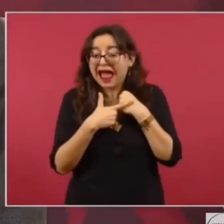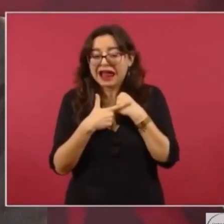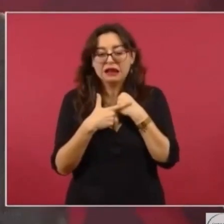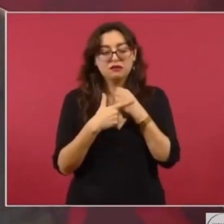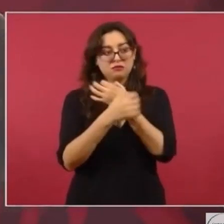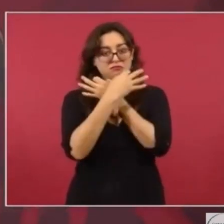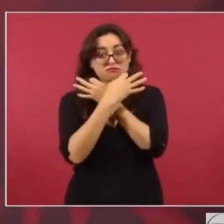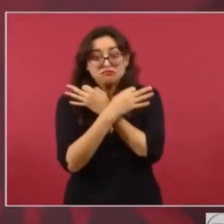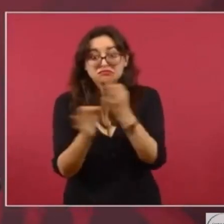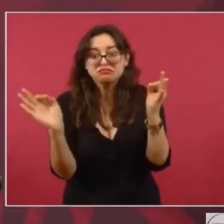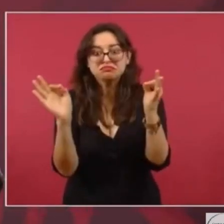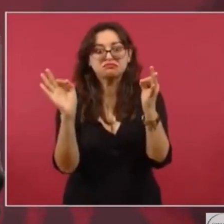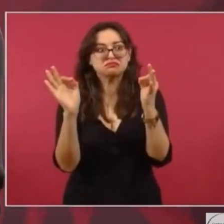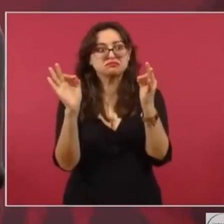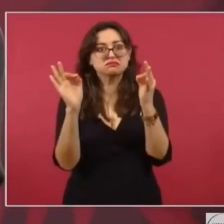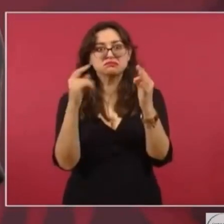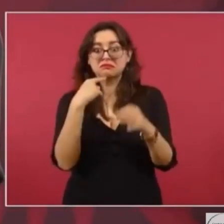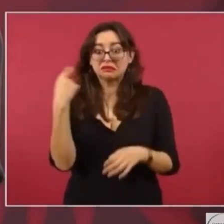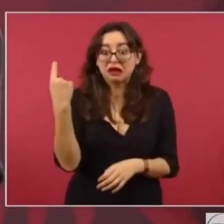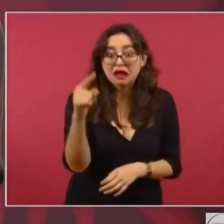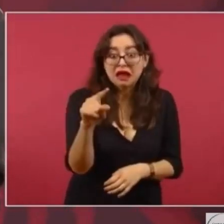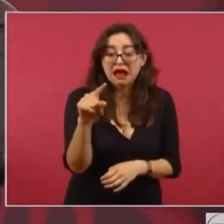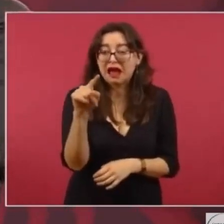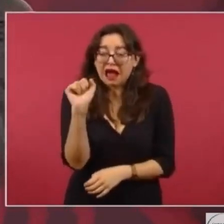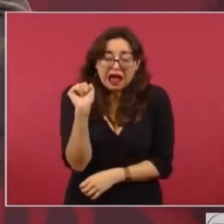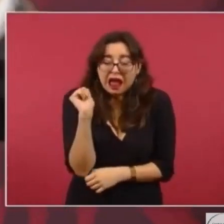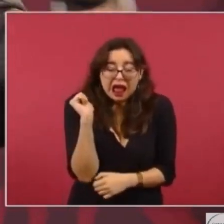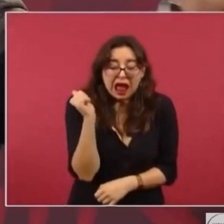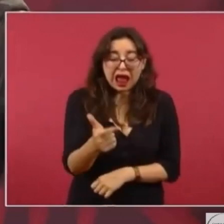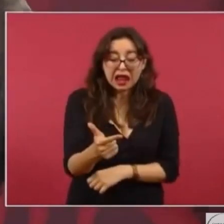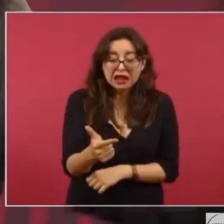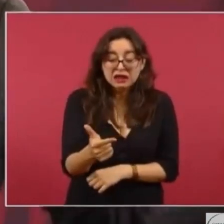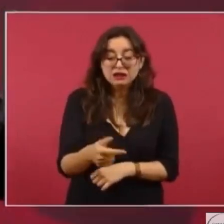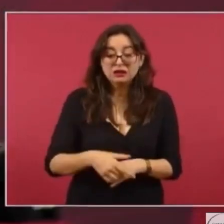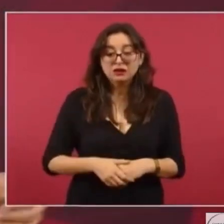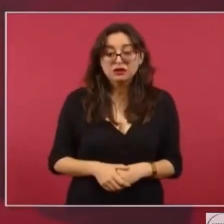Ahí se van a refugiar o de ahí salen.